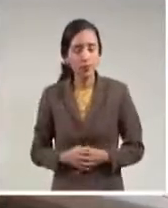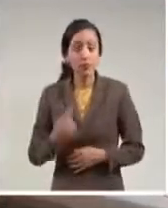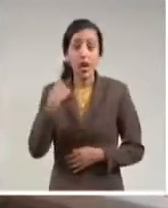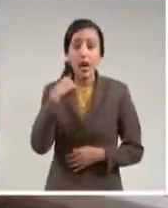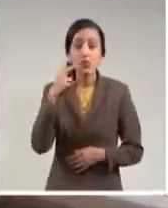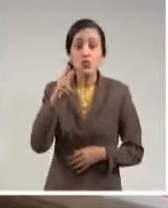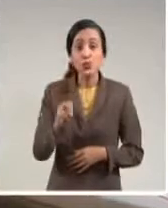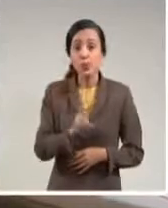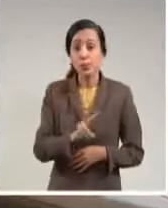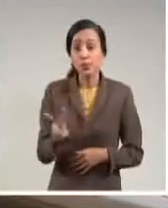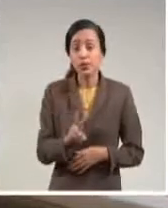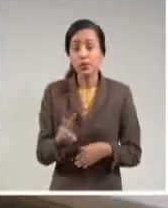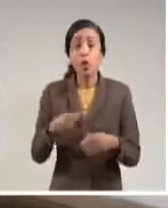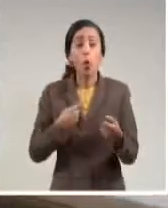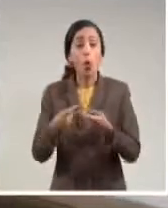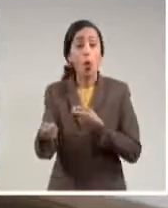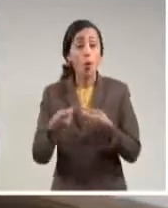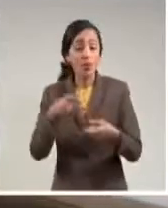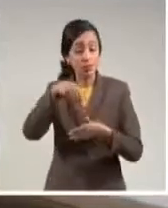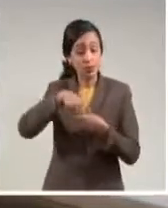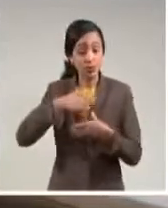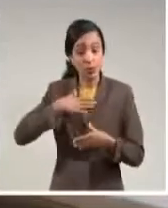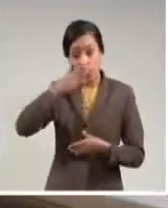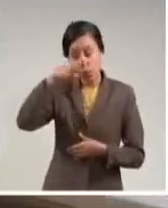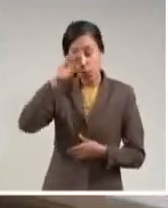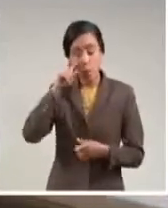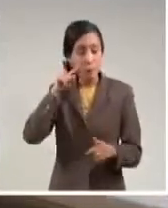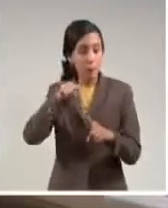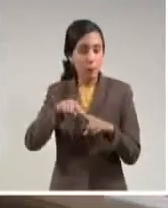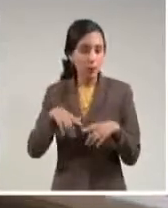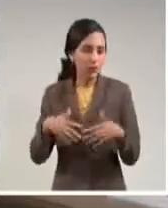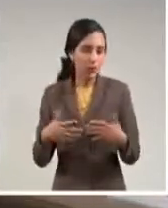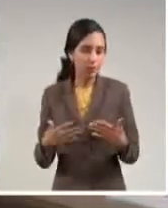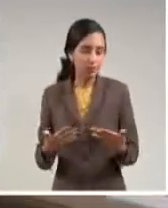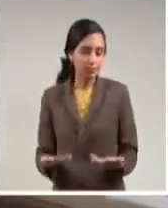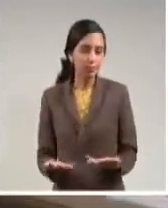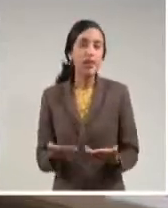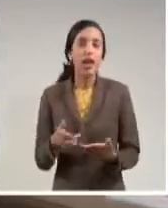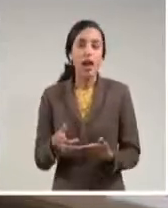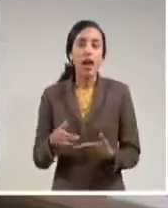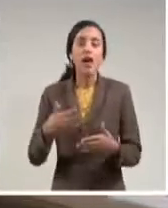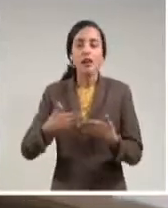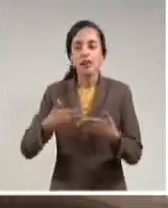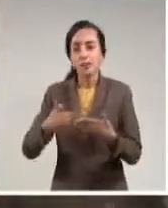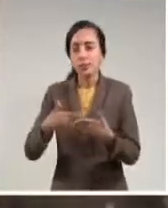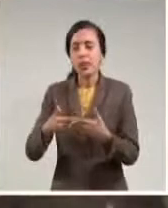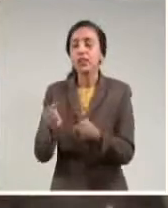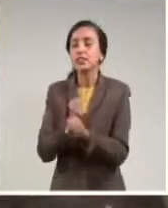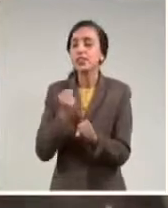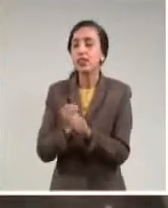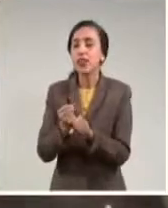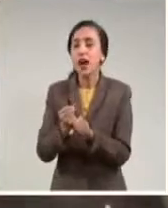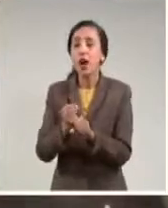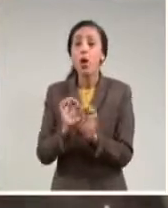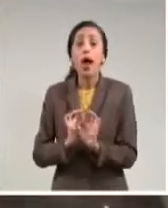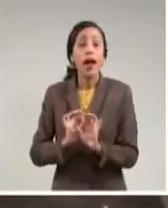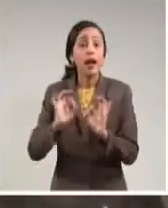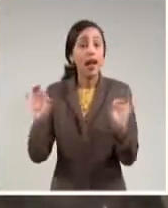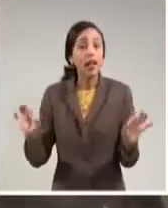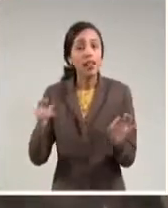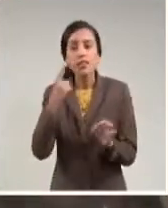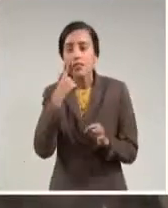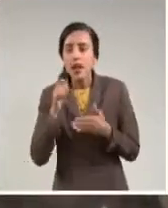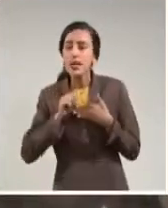año 2022, el comercio interior tiene como prioridades implementar sistemas de trabajo de gestión de la calidad que impacten en los